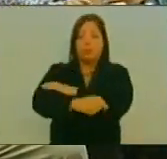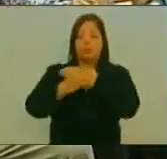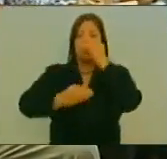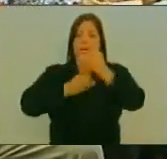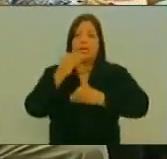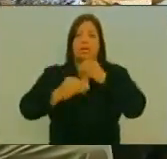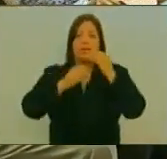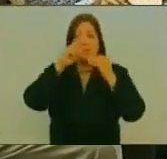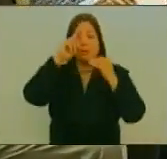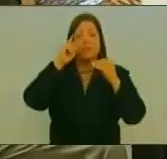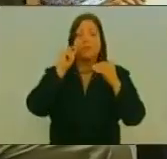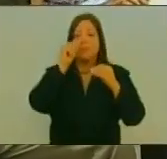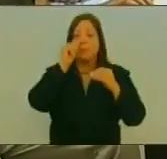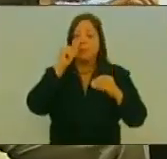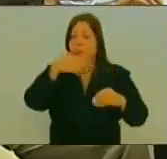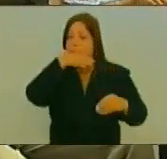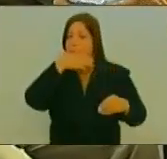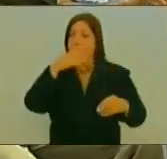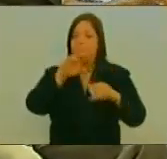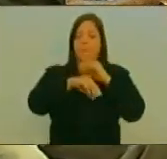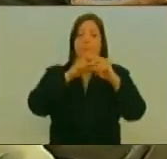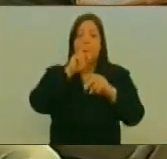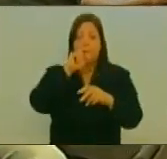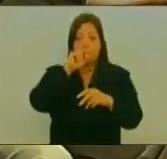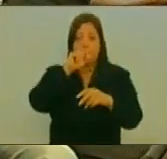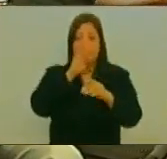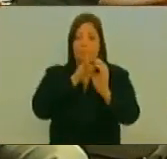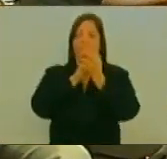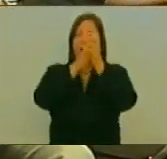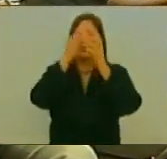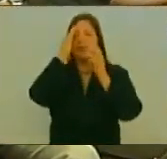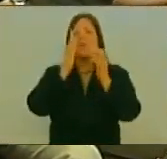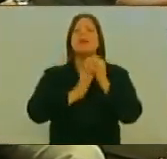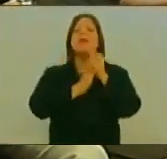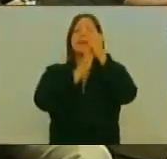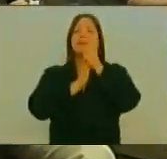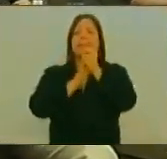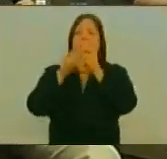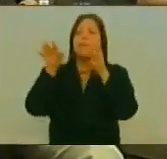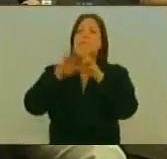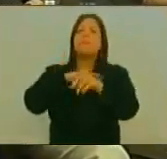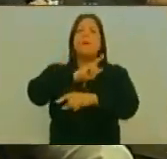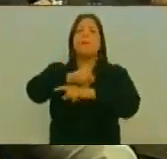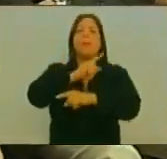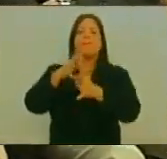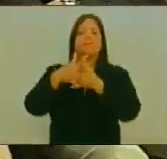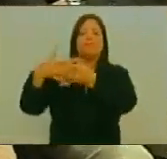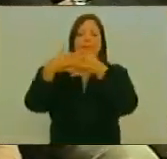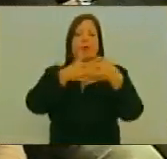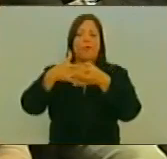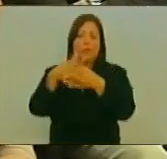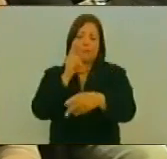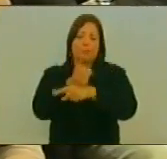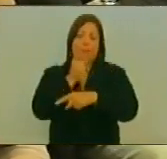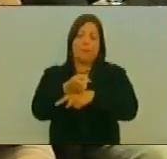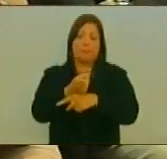Oposición Fascista Venezolana Y Dirigida Sabemos Desde El Norte De Tal Manera Que